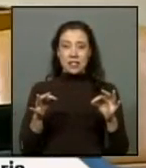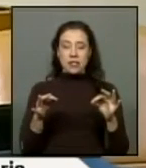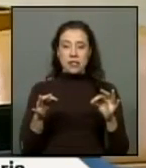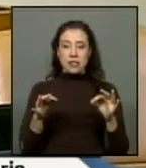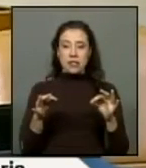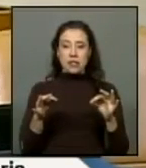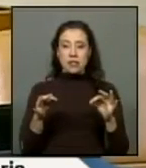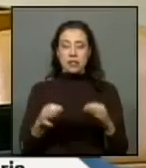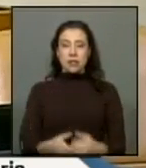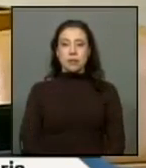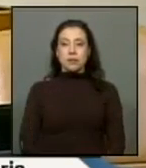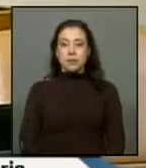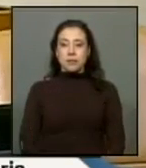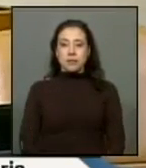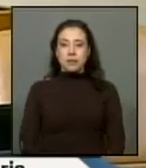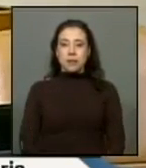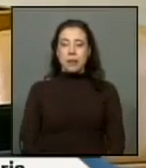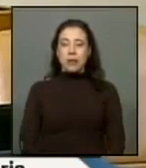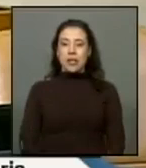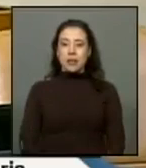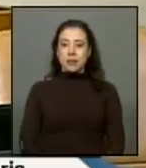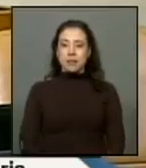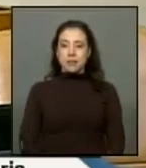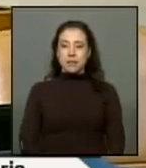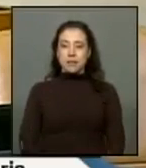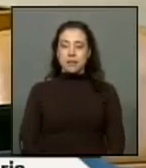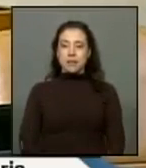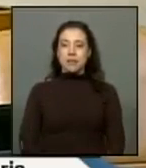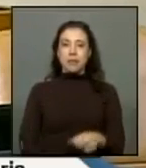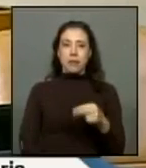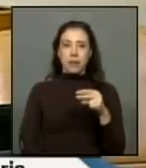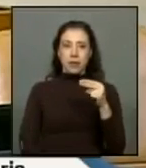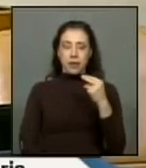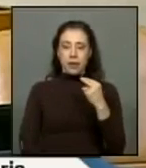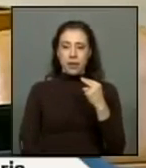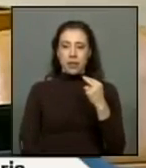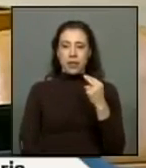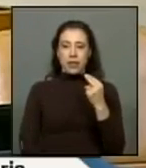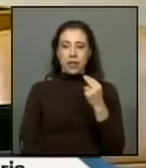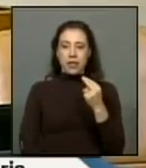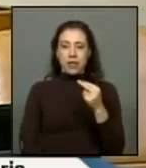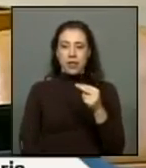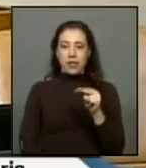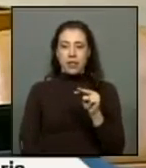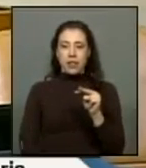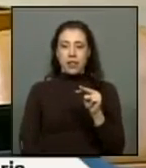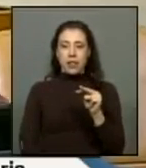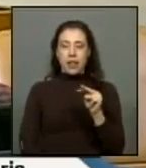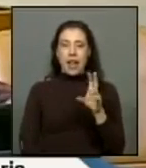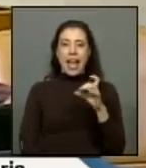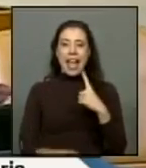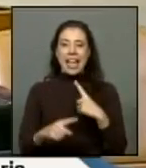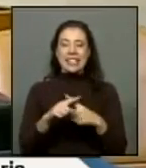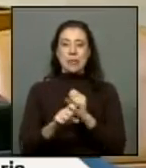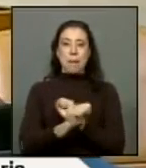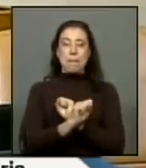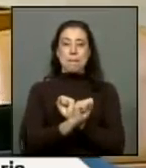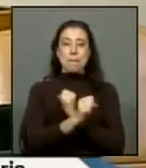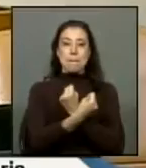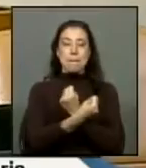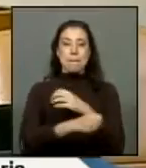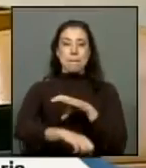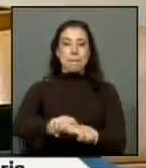quiero partir con un texto de de un ex preso político